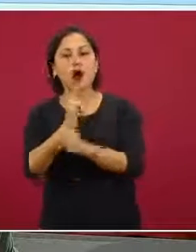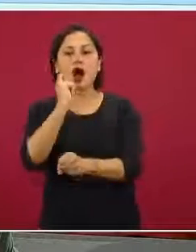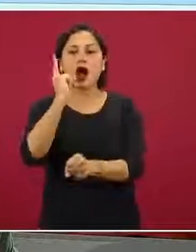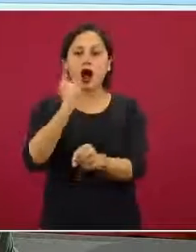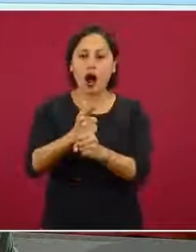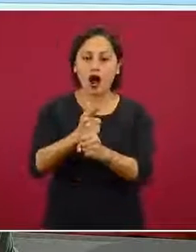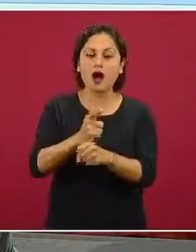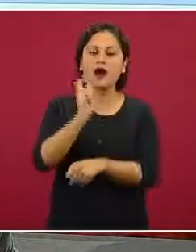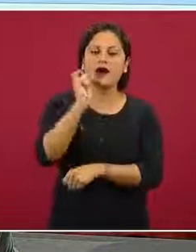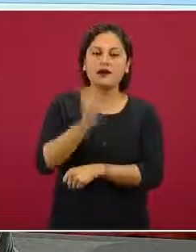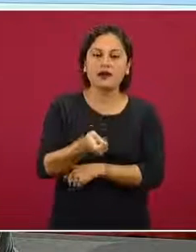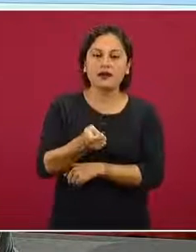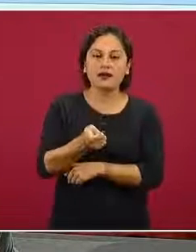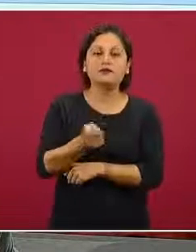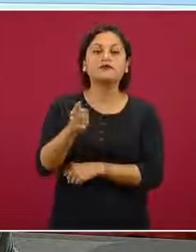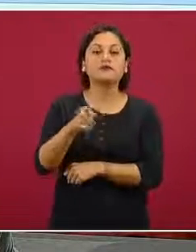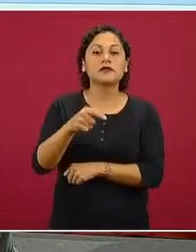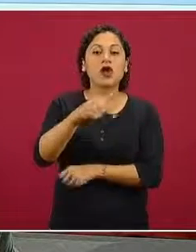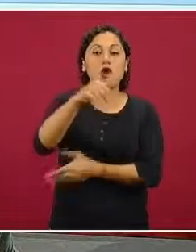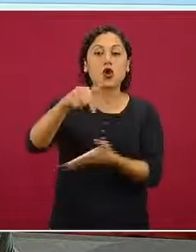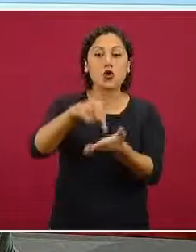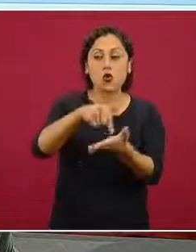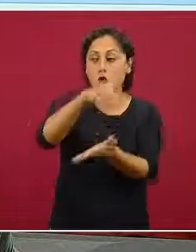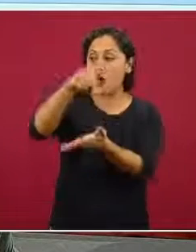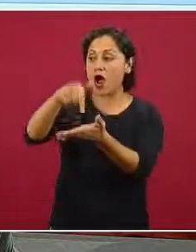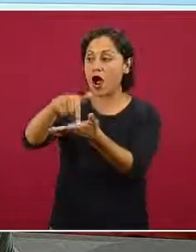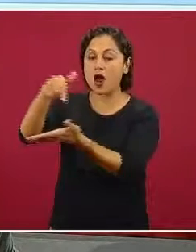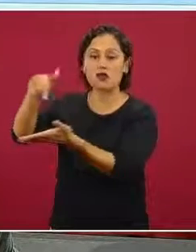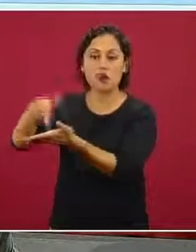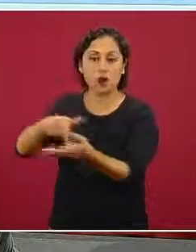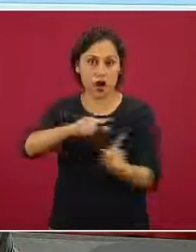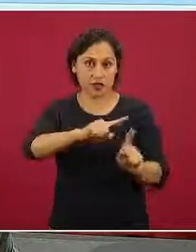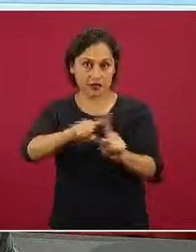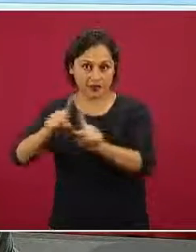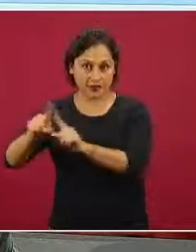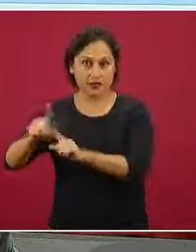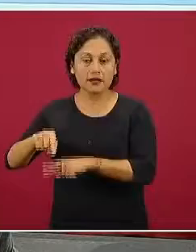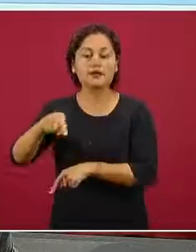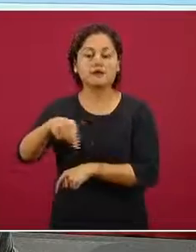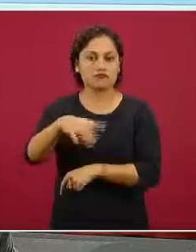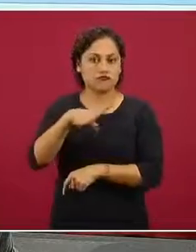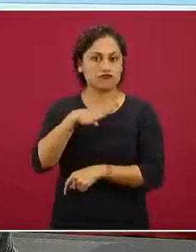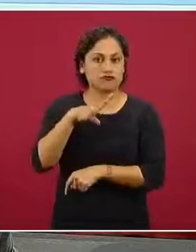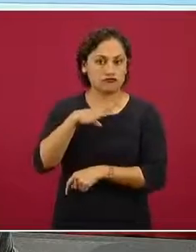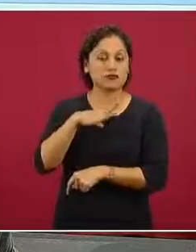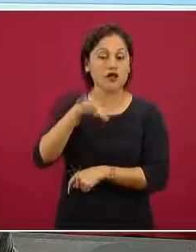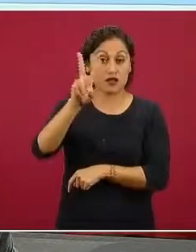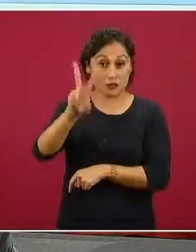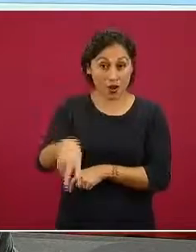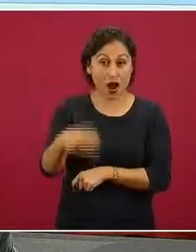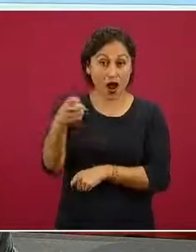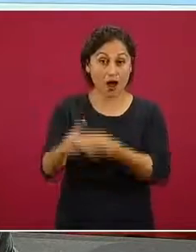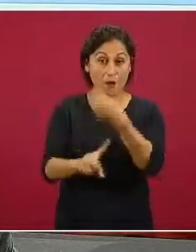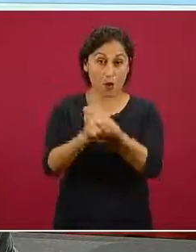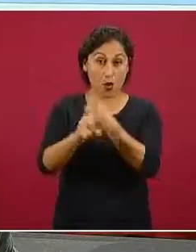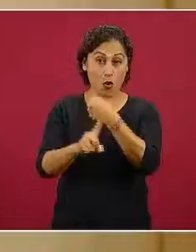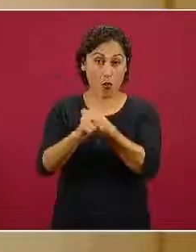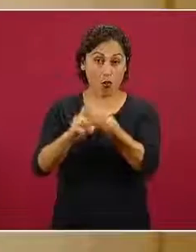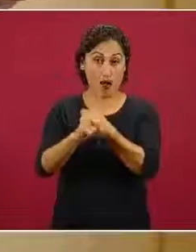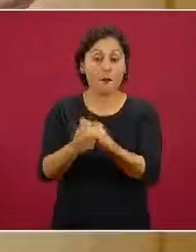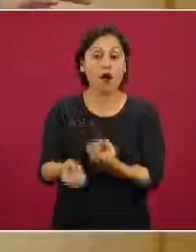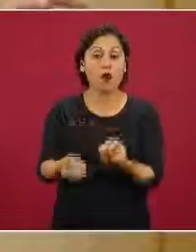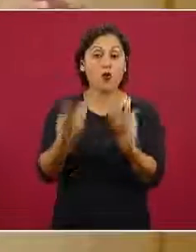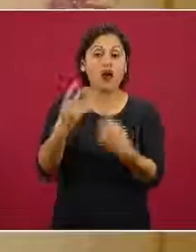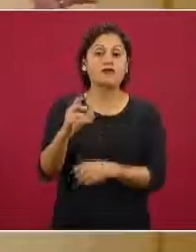formas, una específica en localidades de 100 mil habitantes y tenemos todavía este lastre, este problema muy importante, 23